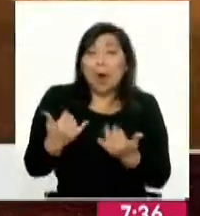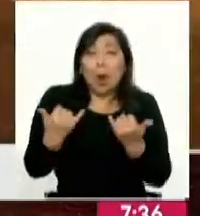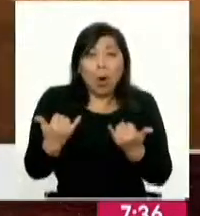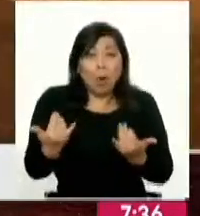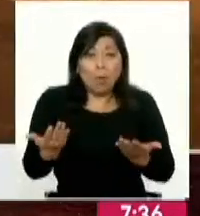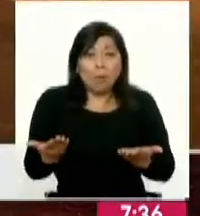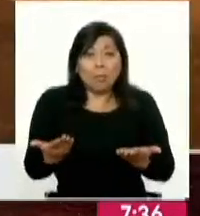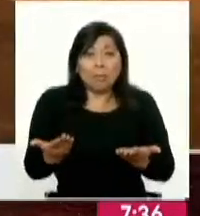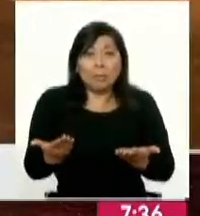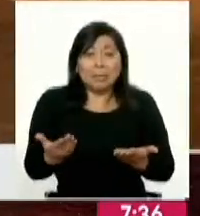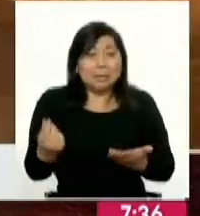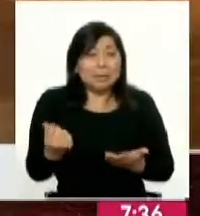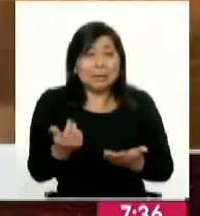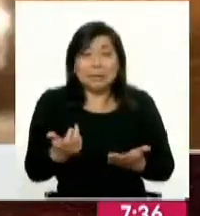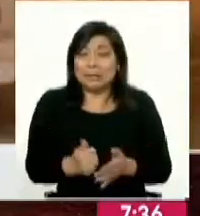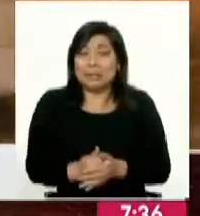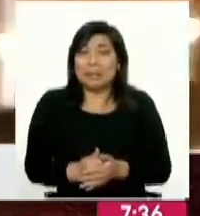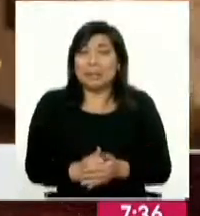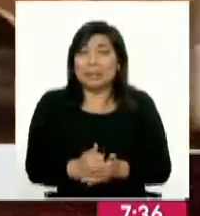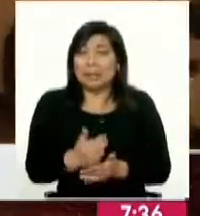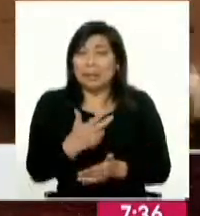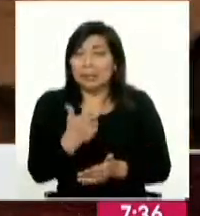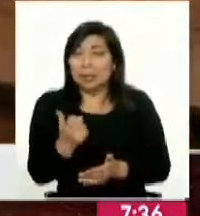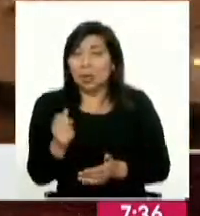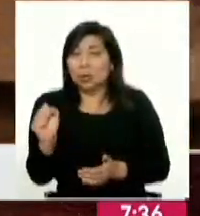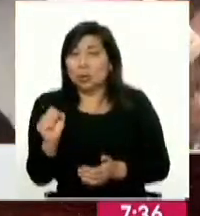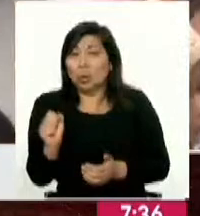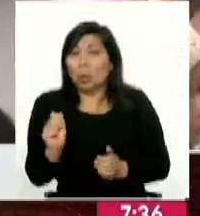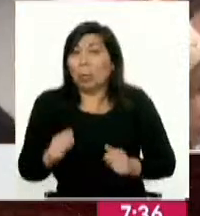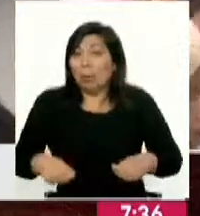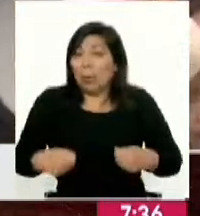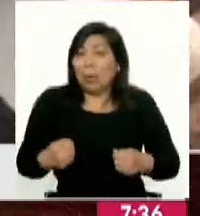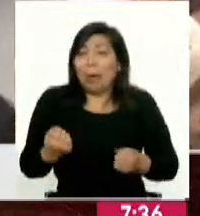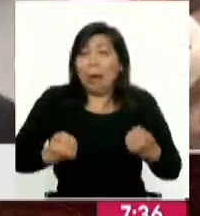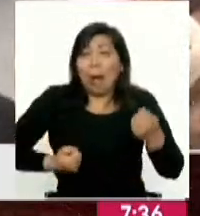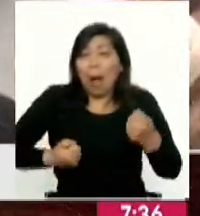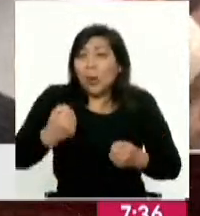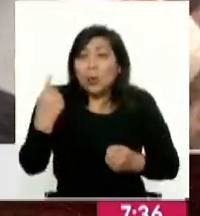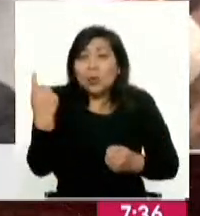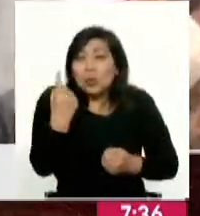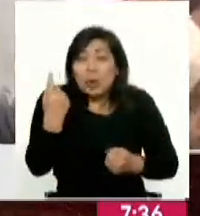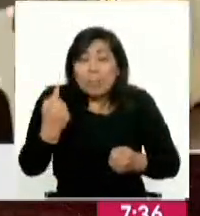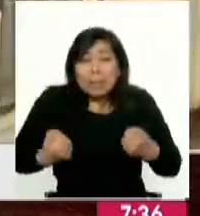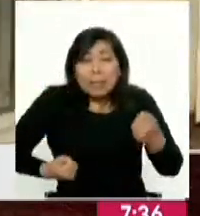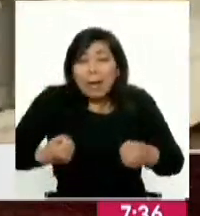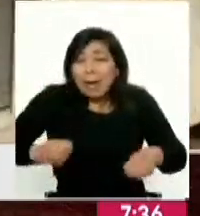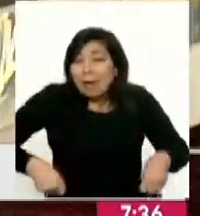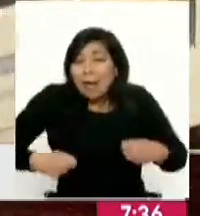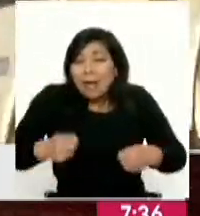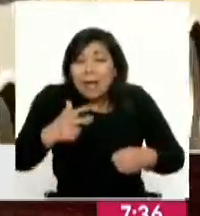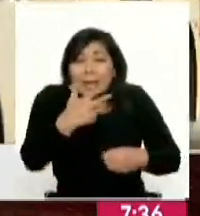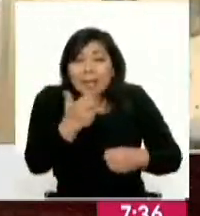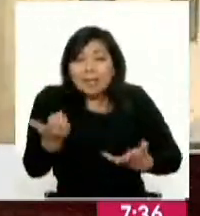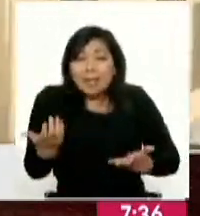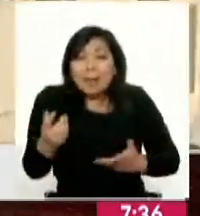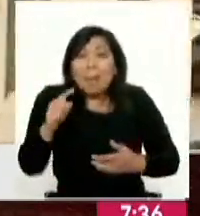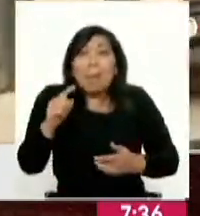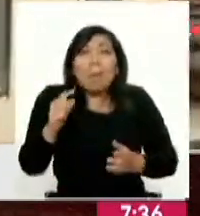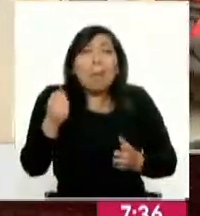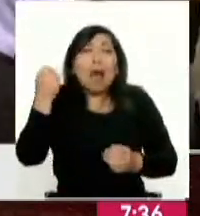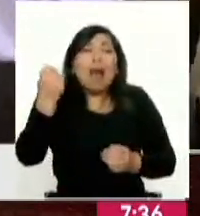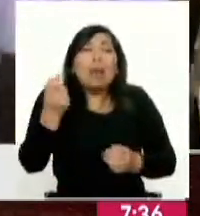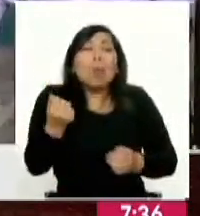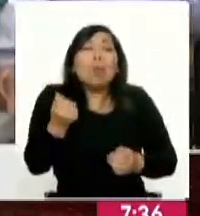yo hice una simulación rápida, casi 300 soles uno se podría gastar en pasajes al día cuando en el sueldo mínimo es 1.025